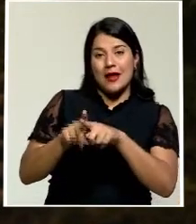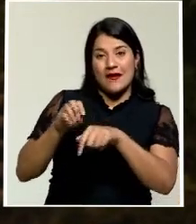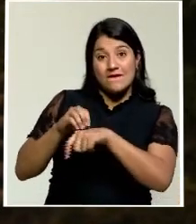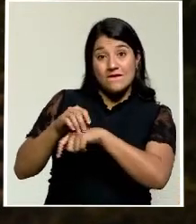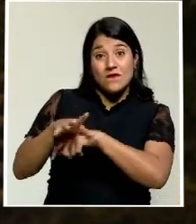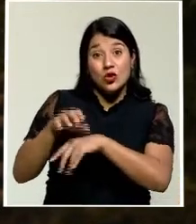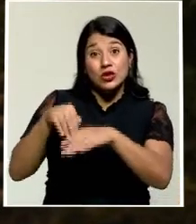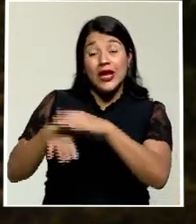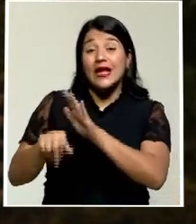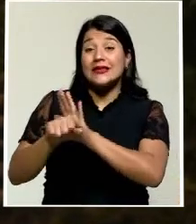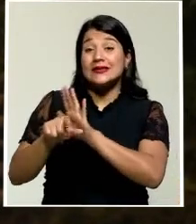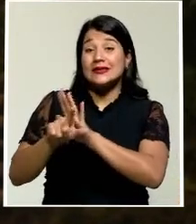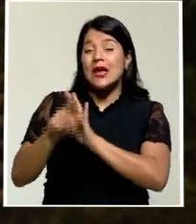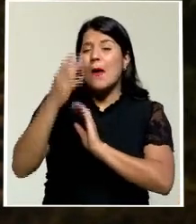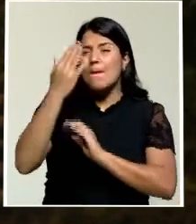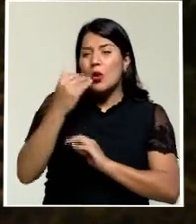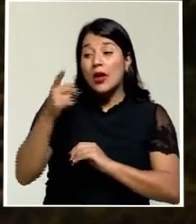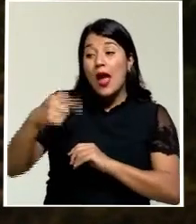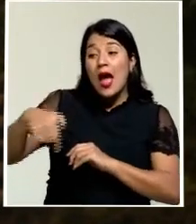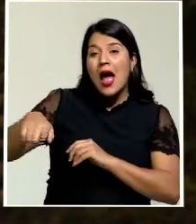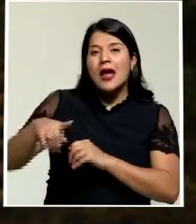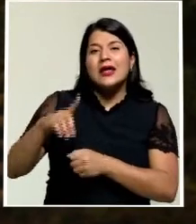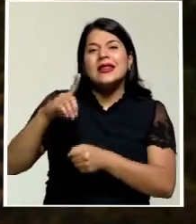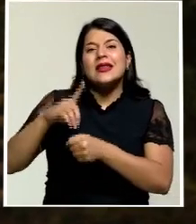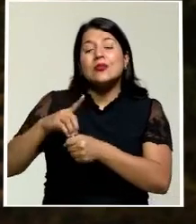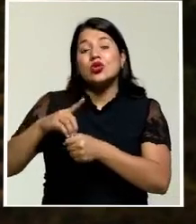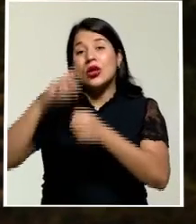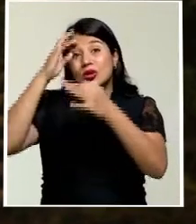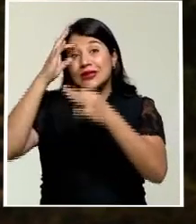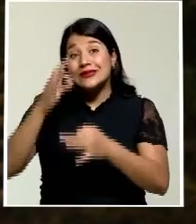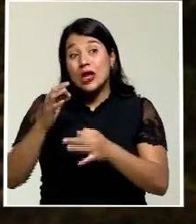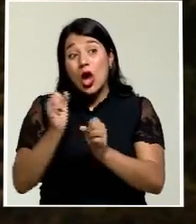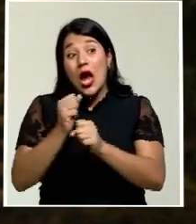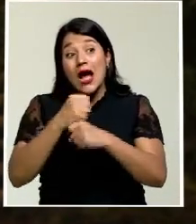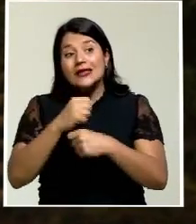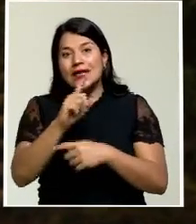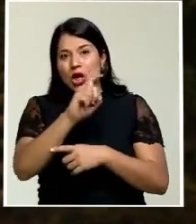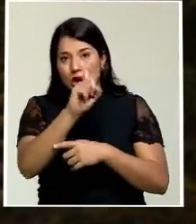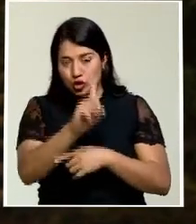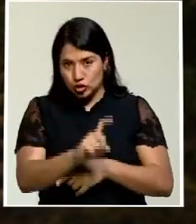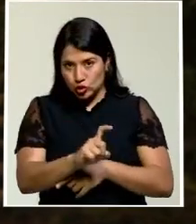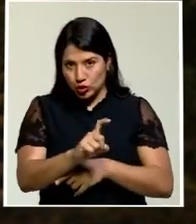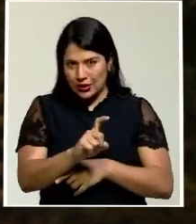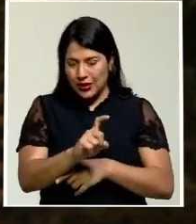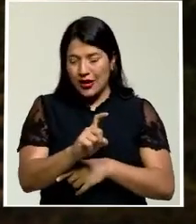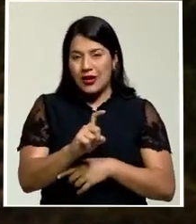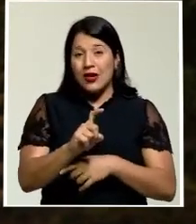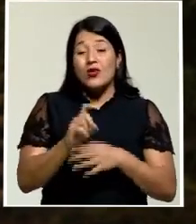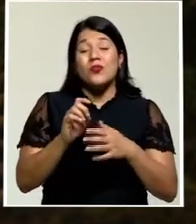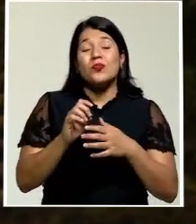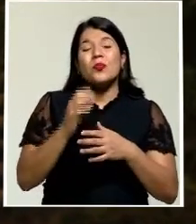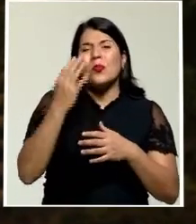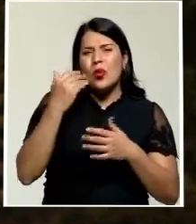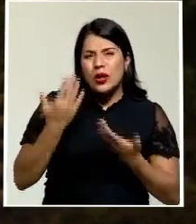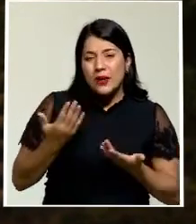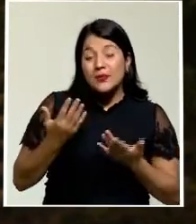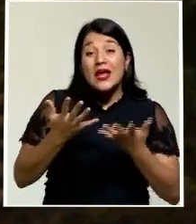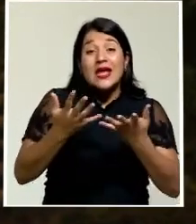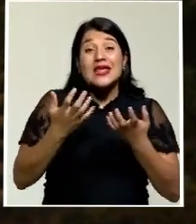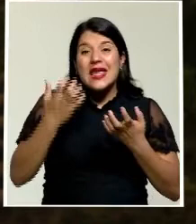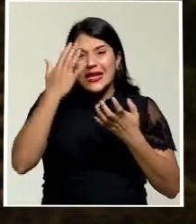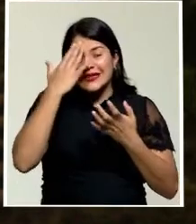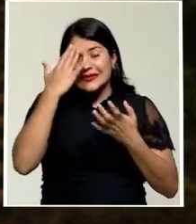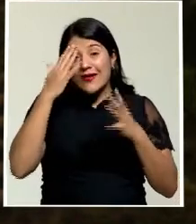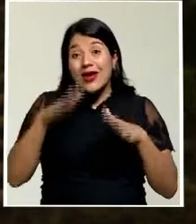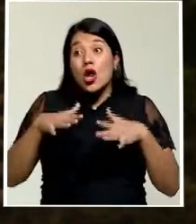directorio legislativo ha decidido hacer una consulta de cómo sería el tratamiento que se tenga que dar ante